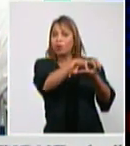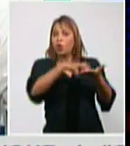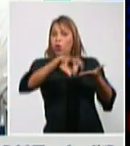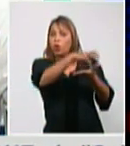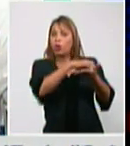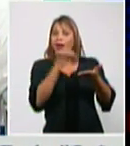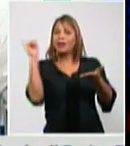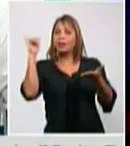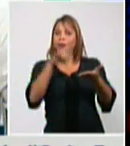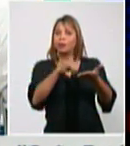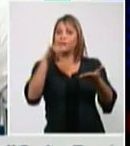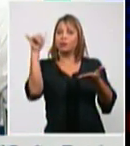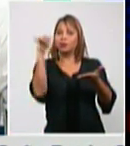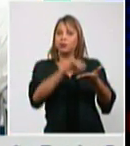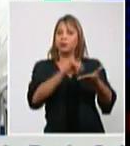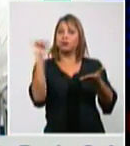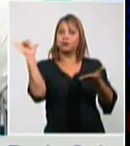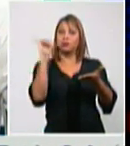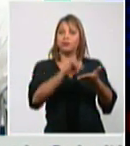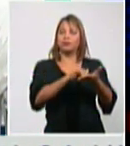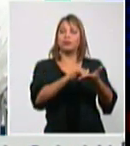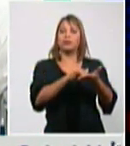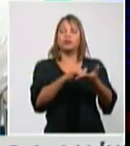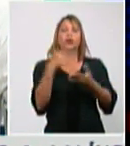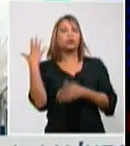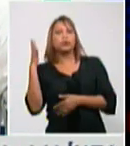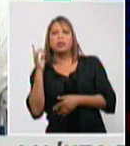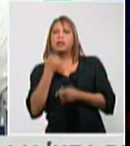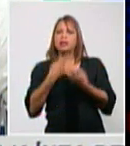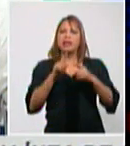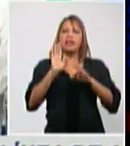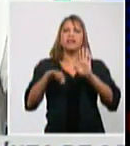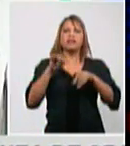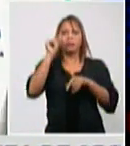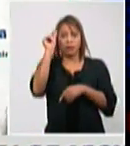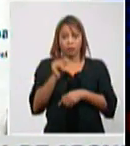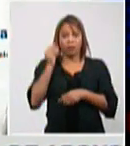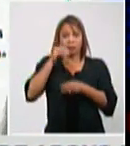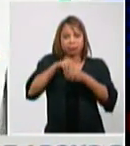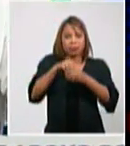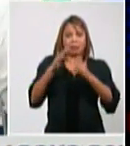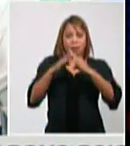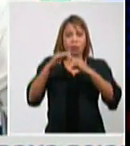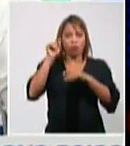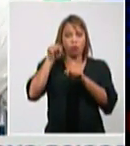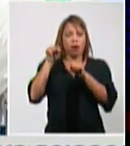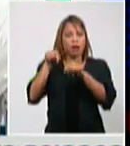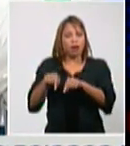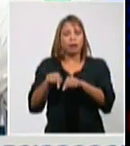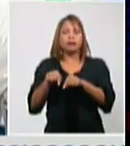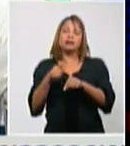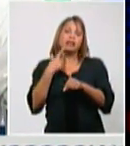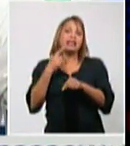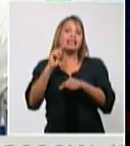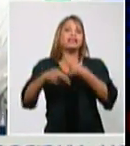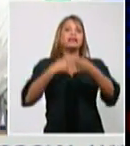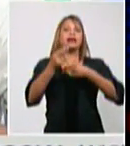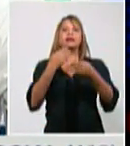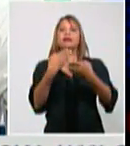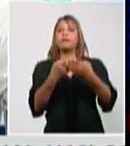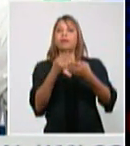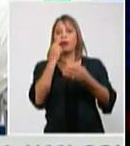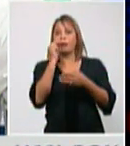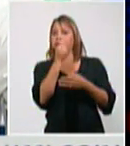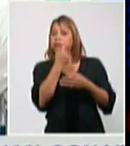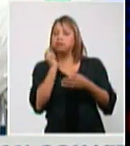número de viajeros, turistas o no turistas, donde que se les realiza el PCR en el momento del arribo, eso